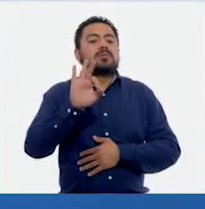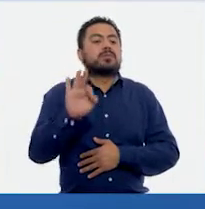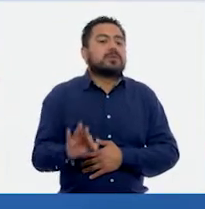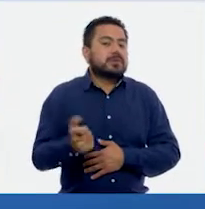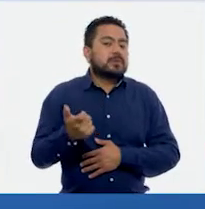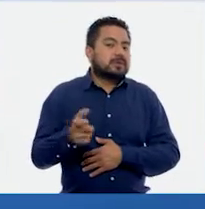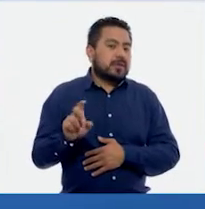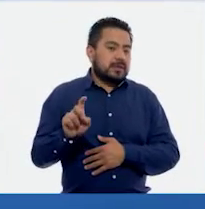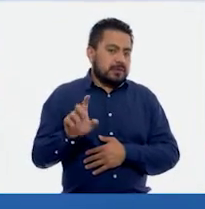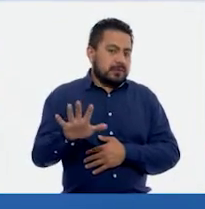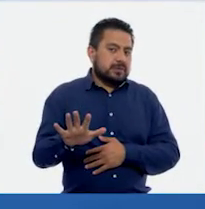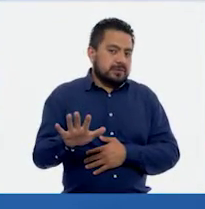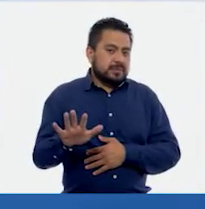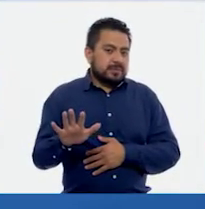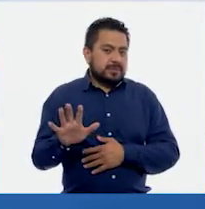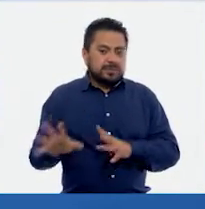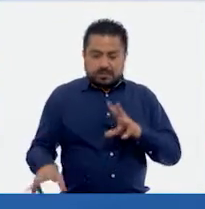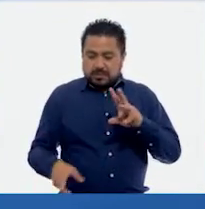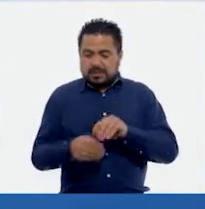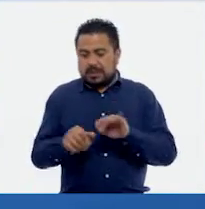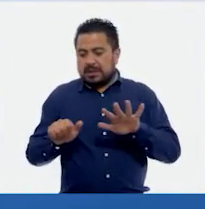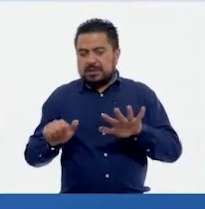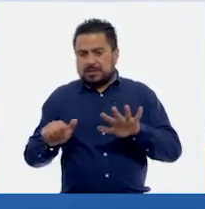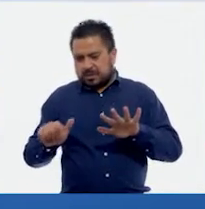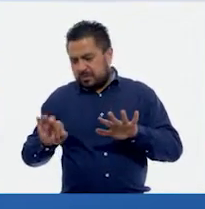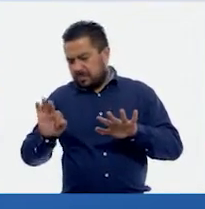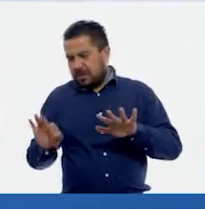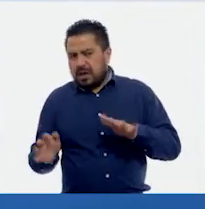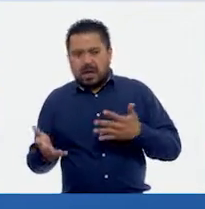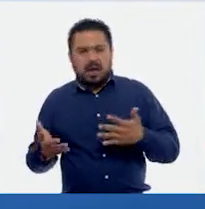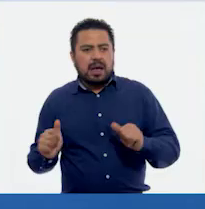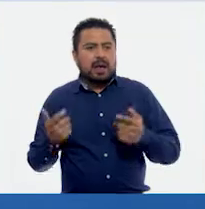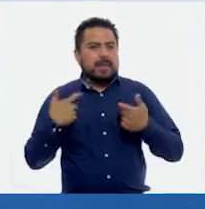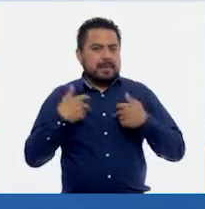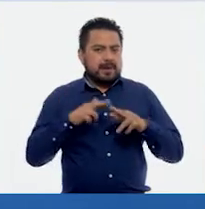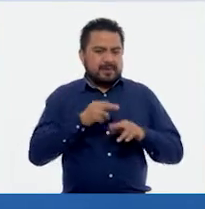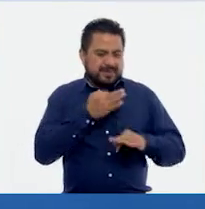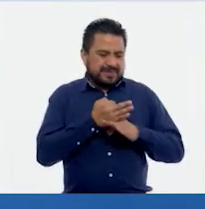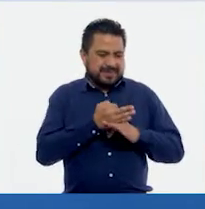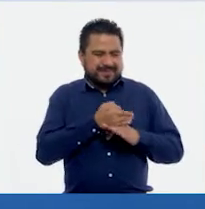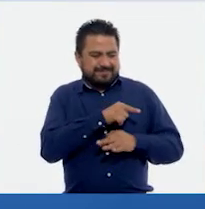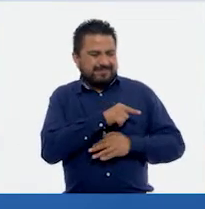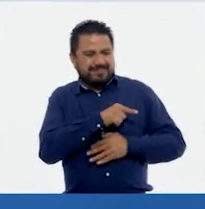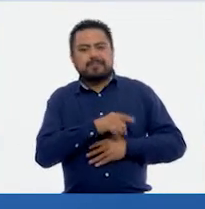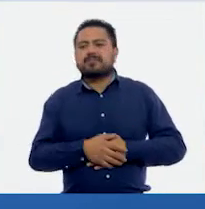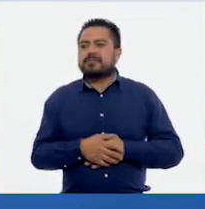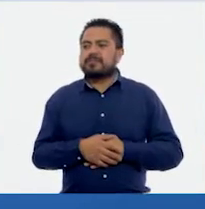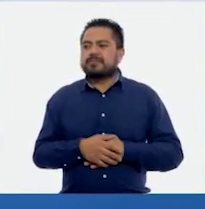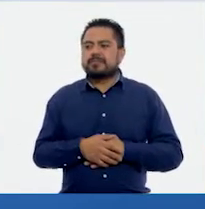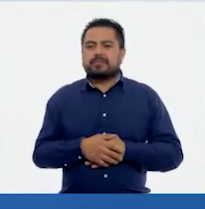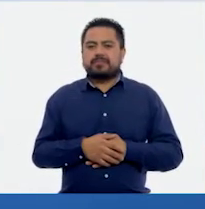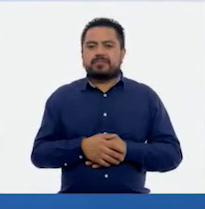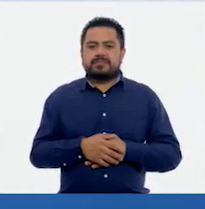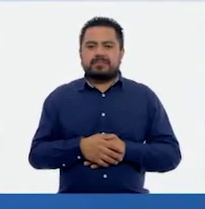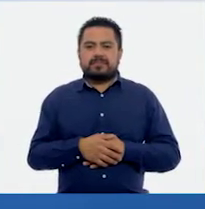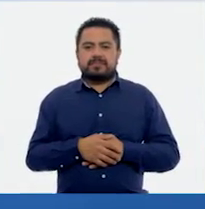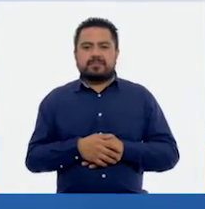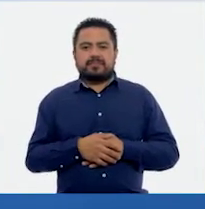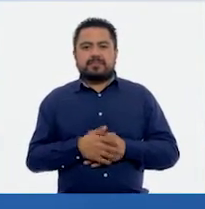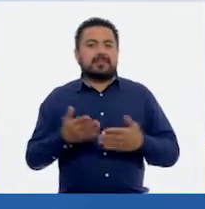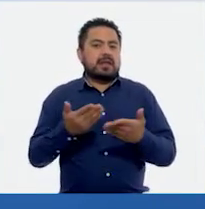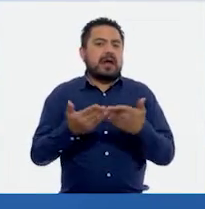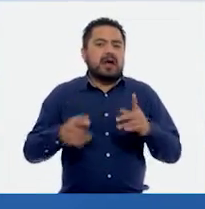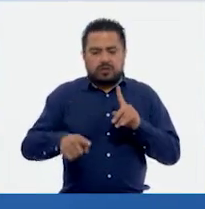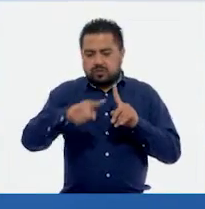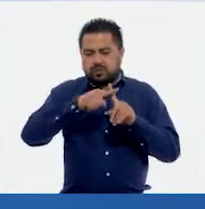son 35. Eso al sumar nos da el 16%, que ya notó ahí la maestra Gaby. Así me dijiste, 35. Ajá. Ahora